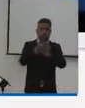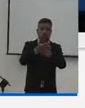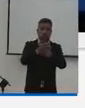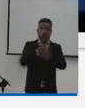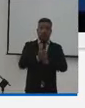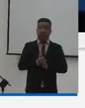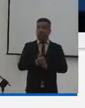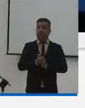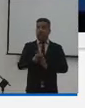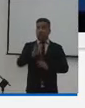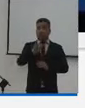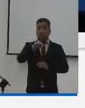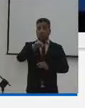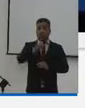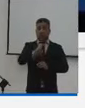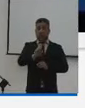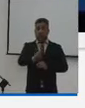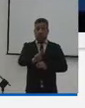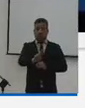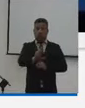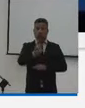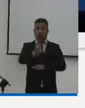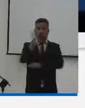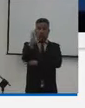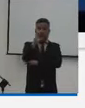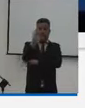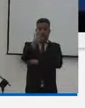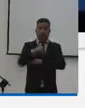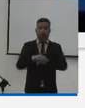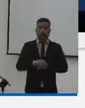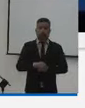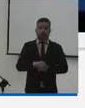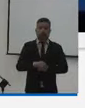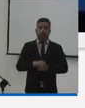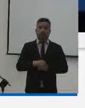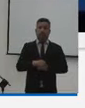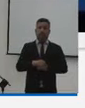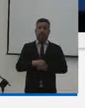con la cor Colombia hemos